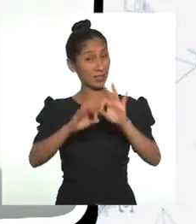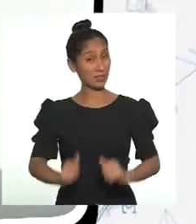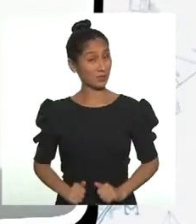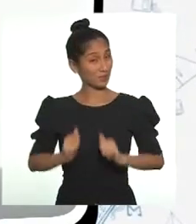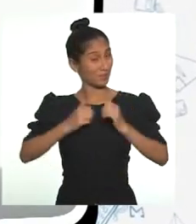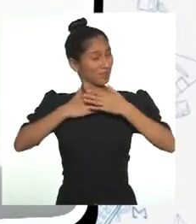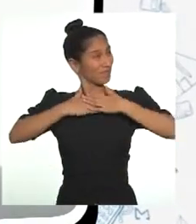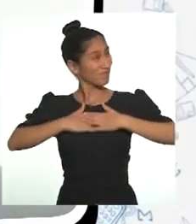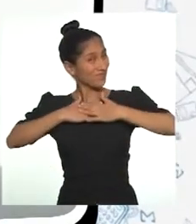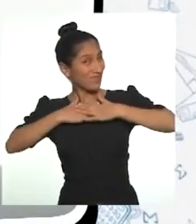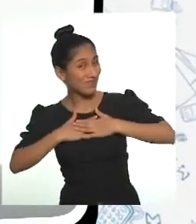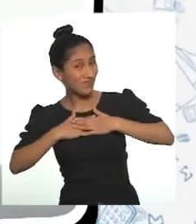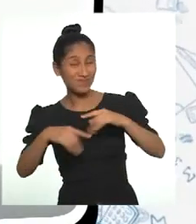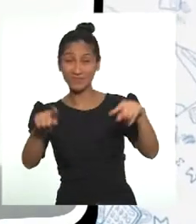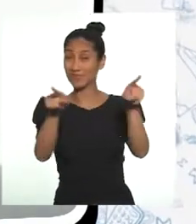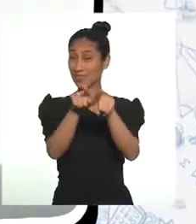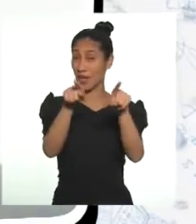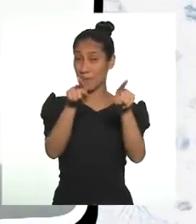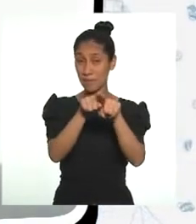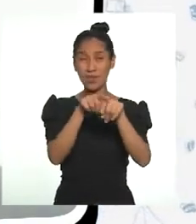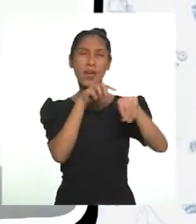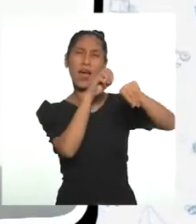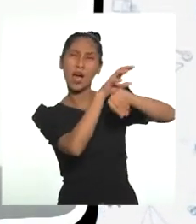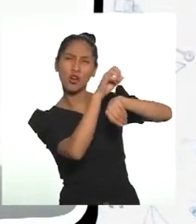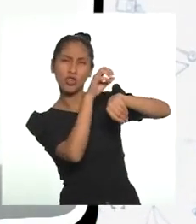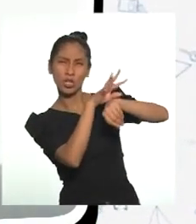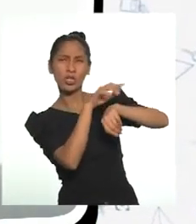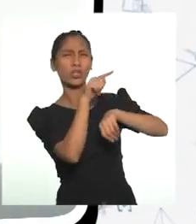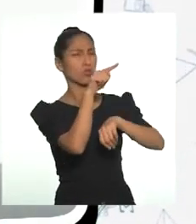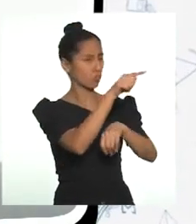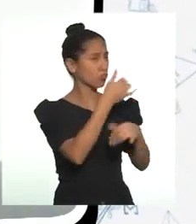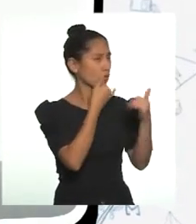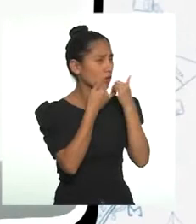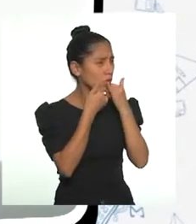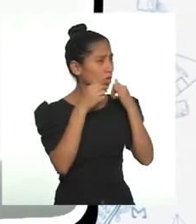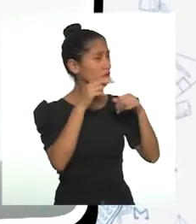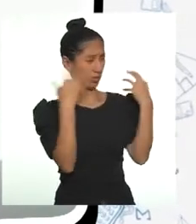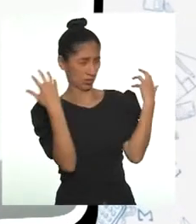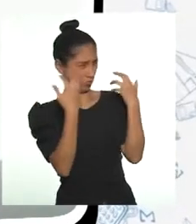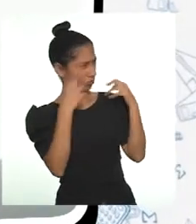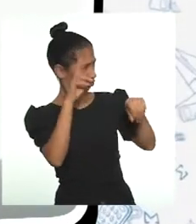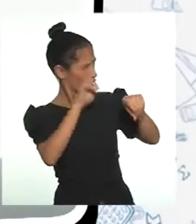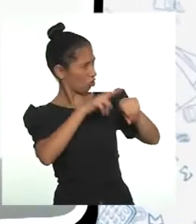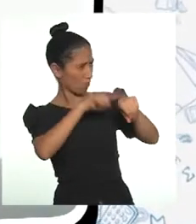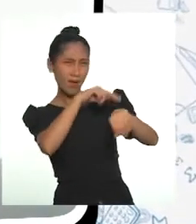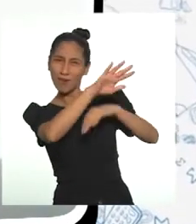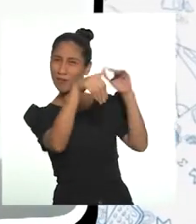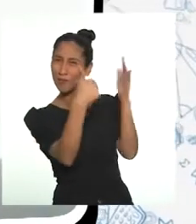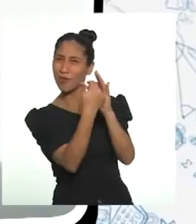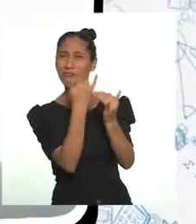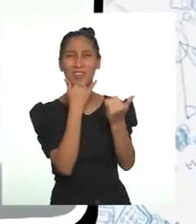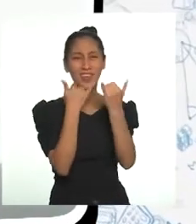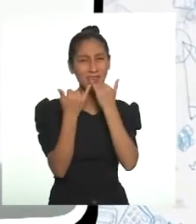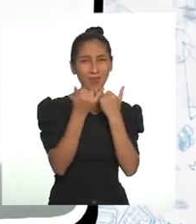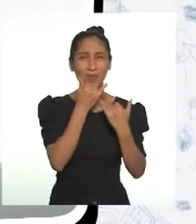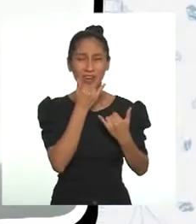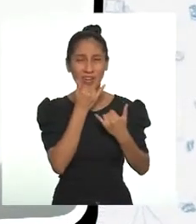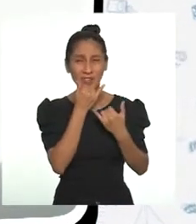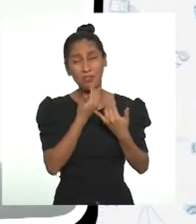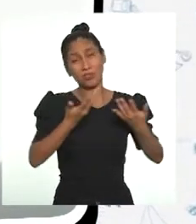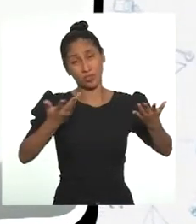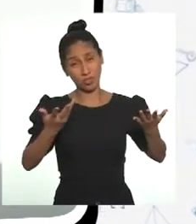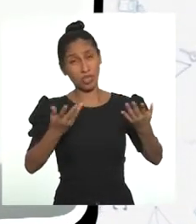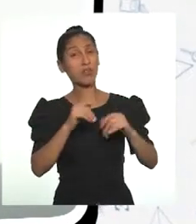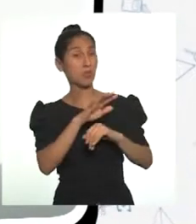felices. También le aconsejaría que no deba tener miedo a equivocarse, ya que todos cometemos errores, los cuales debemos